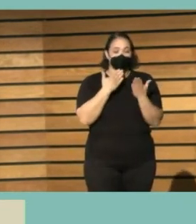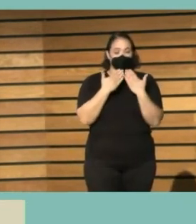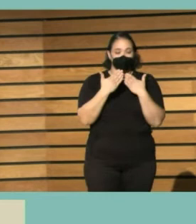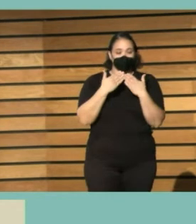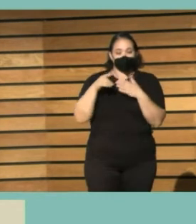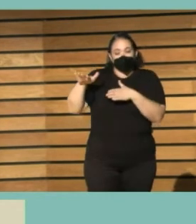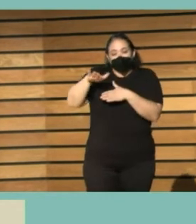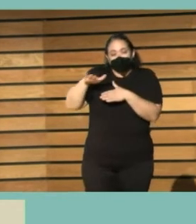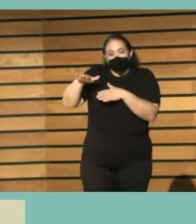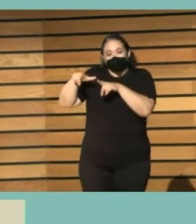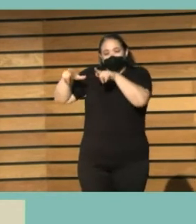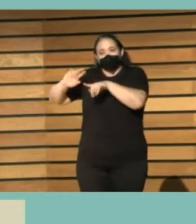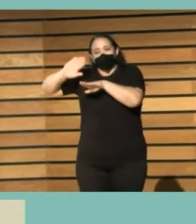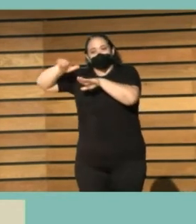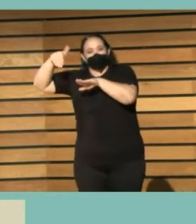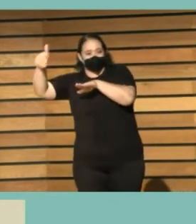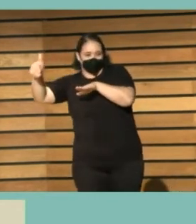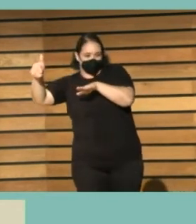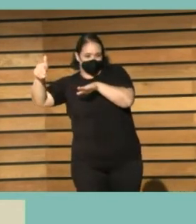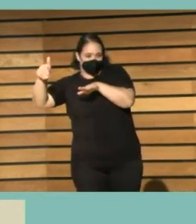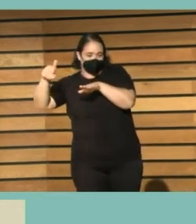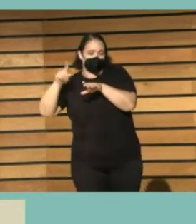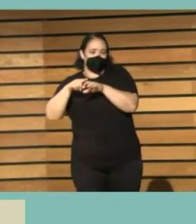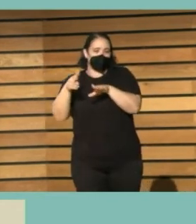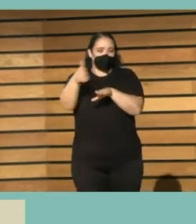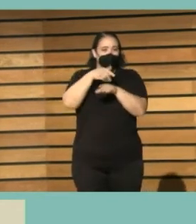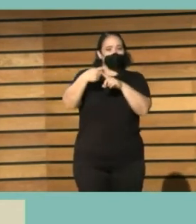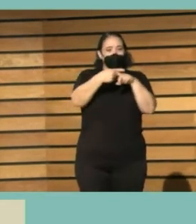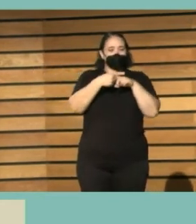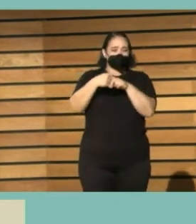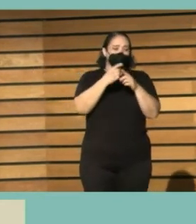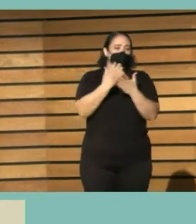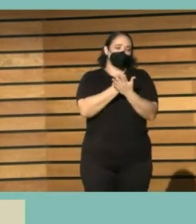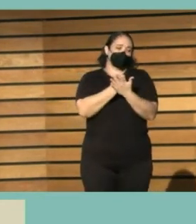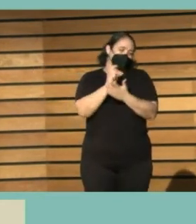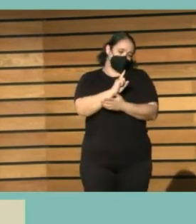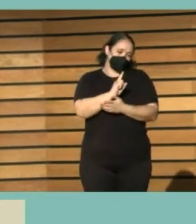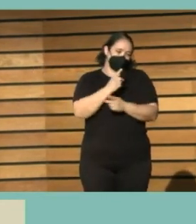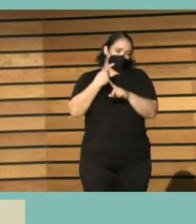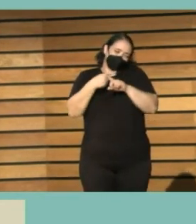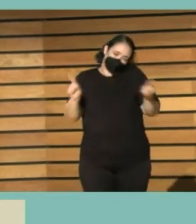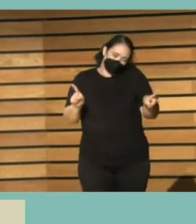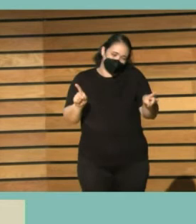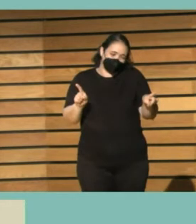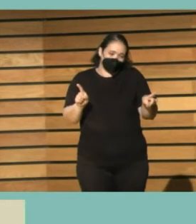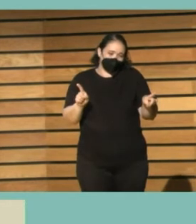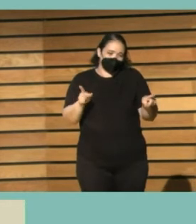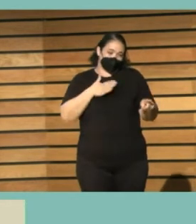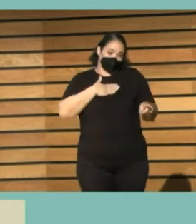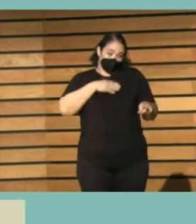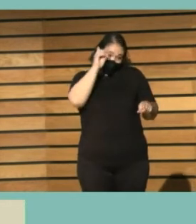espacios no previsibles que compartimos todos ¿no? de verdad